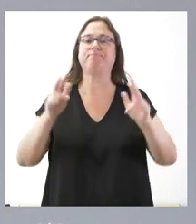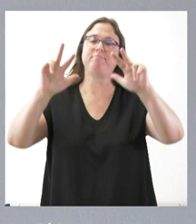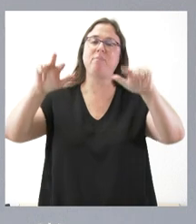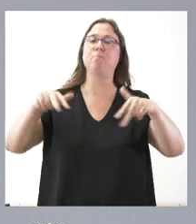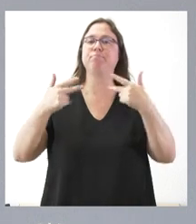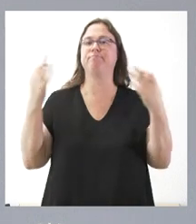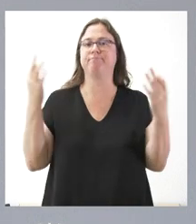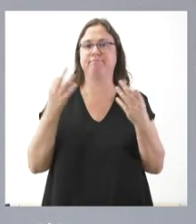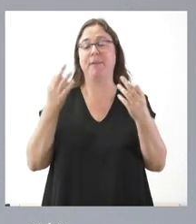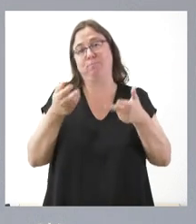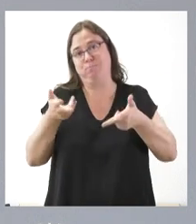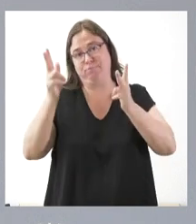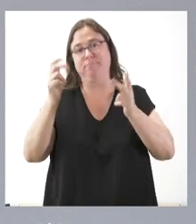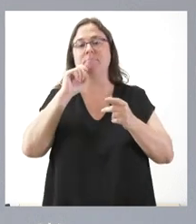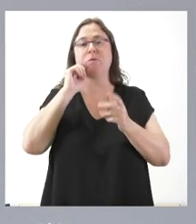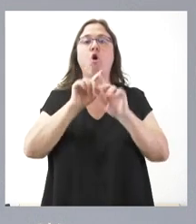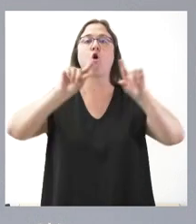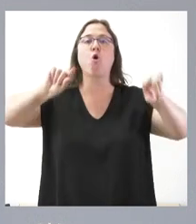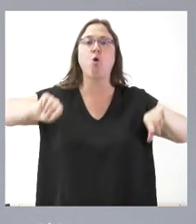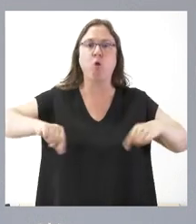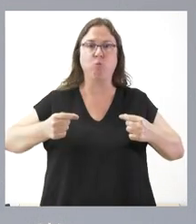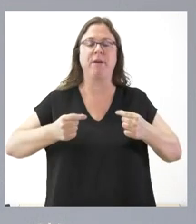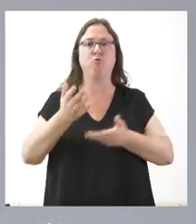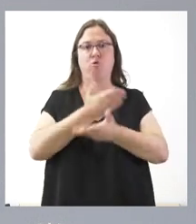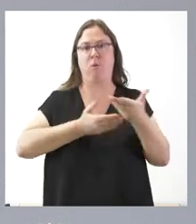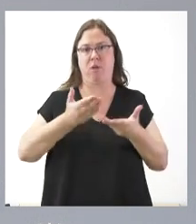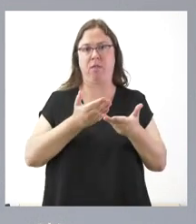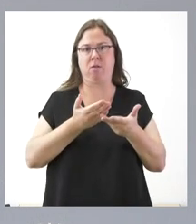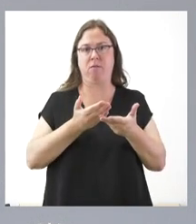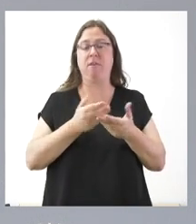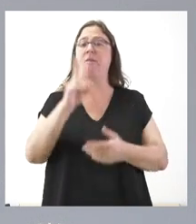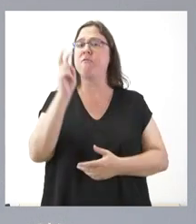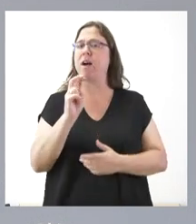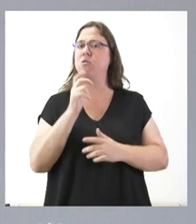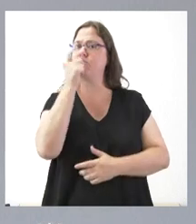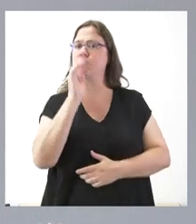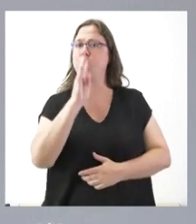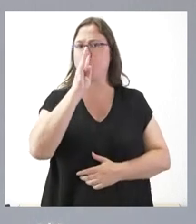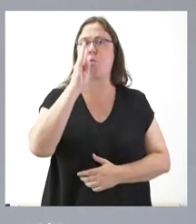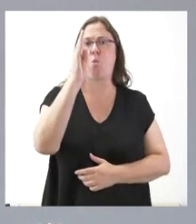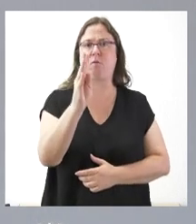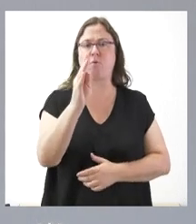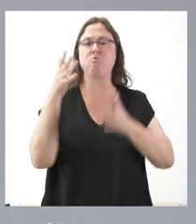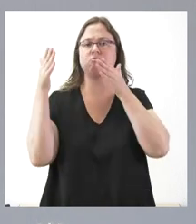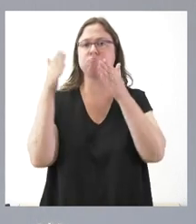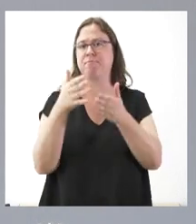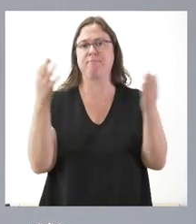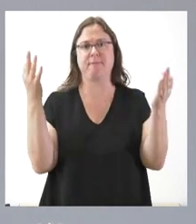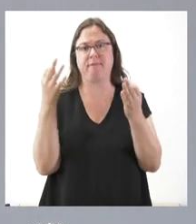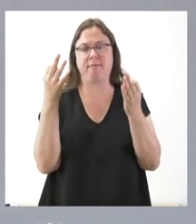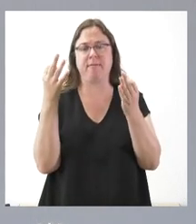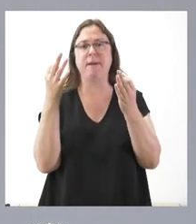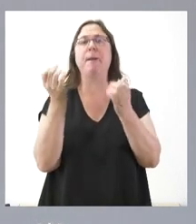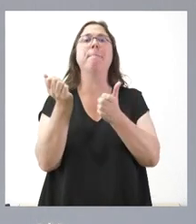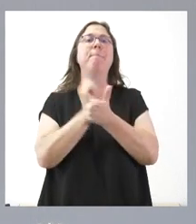de este convenio de colaboración, que tiene una vigencia de cuatro años y que se centra fundamentalmente en las